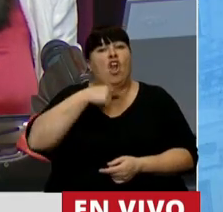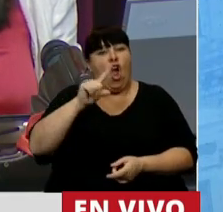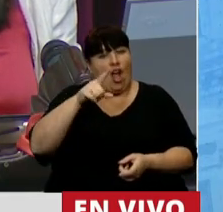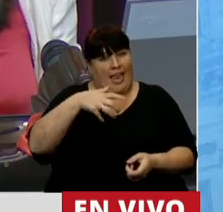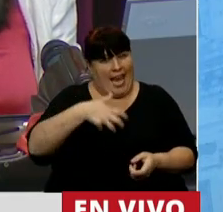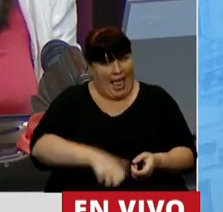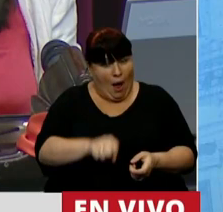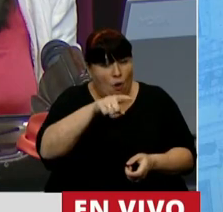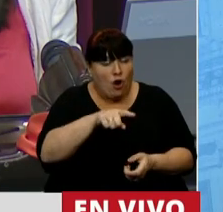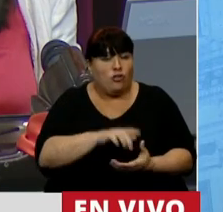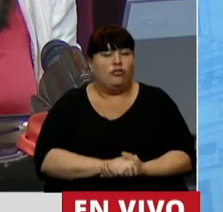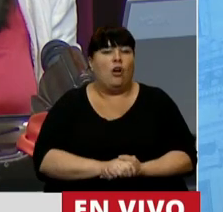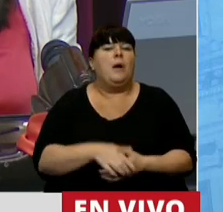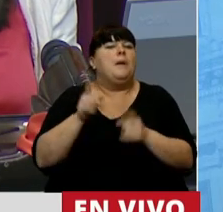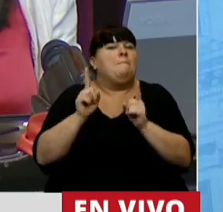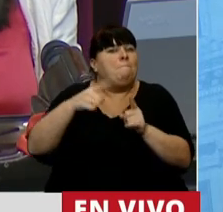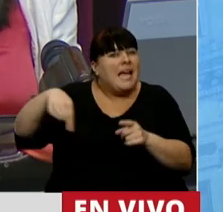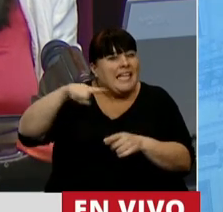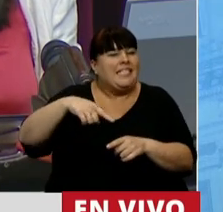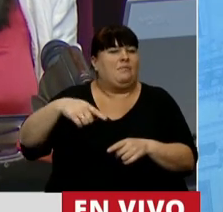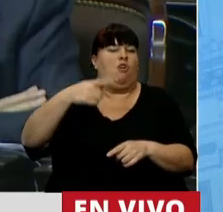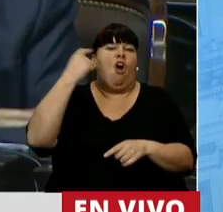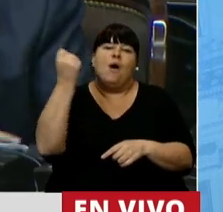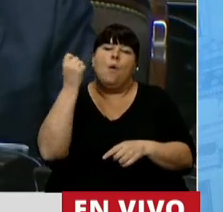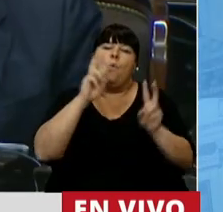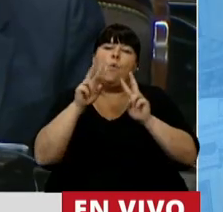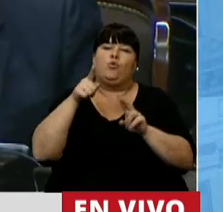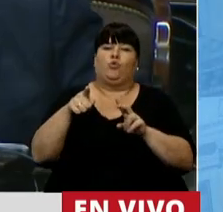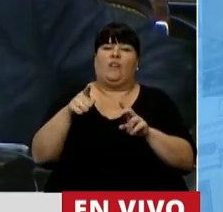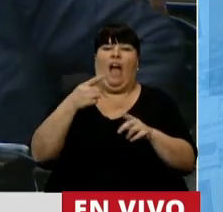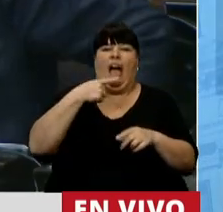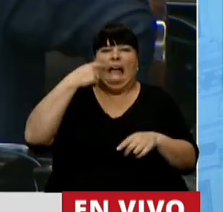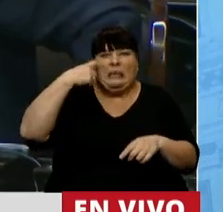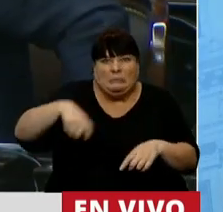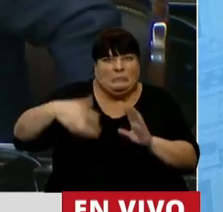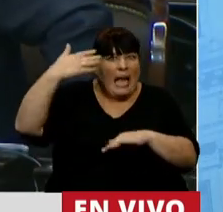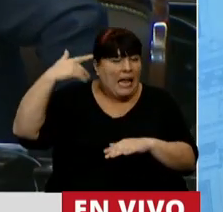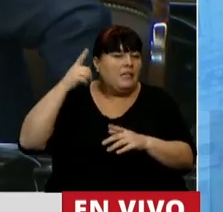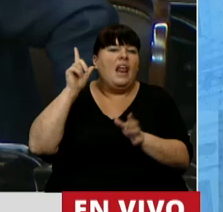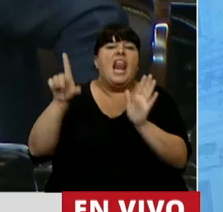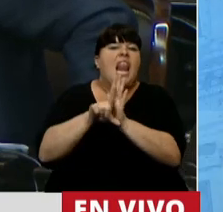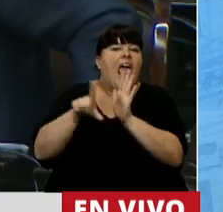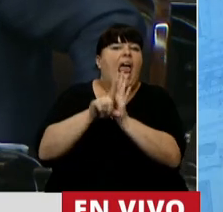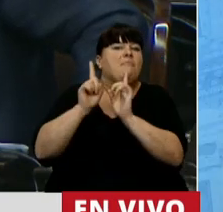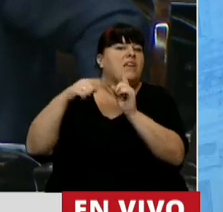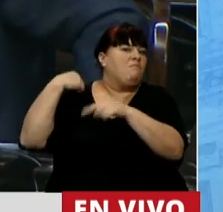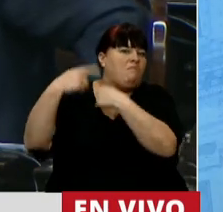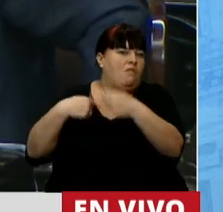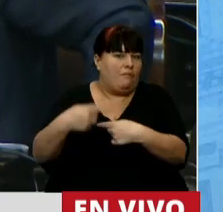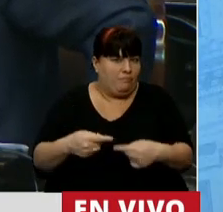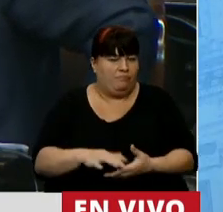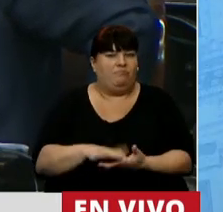voluntaria del embarazo, son aquellos que con el fin de perpetuar su deshonra, legislaron sobre su origen,